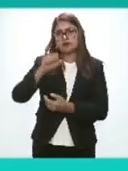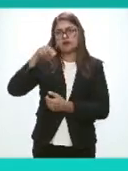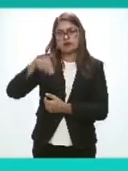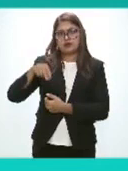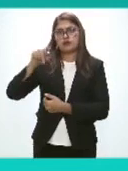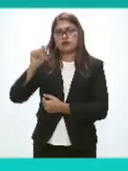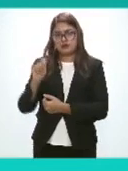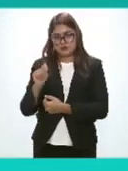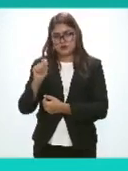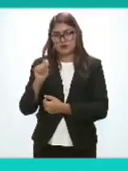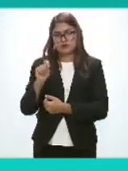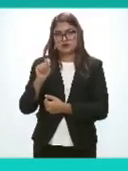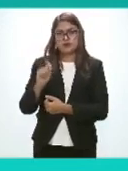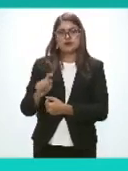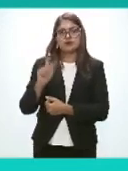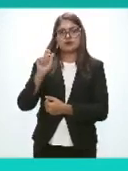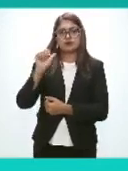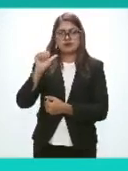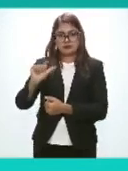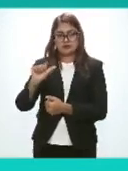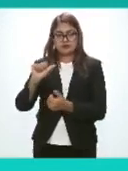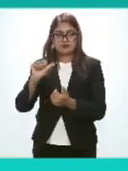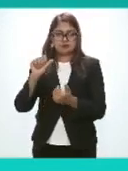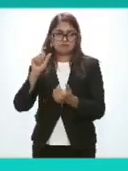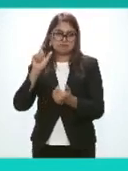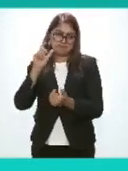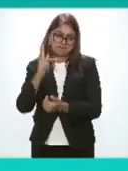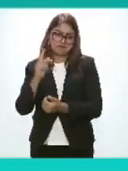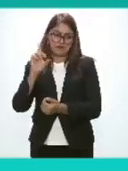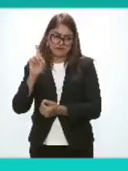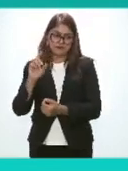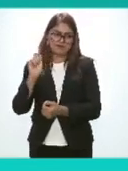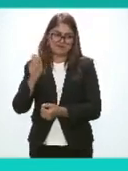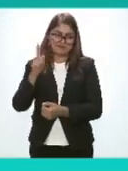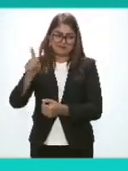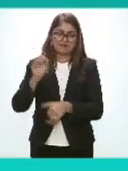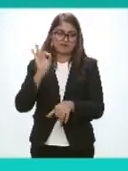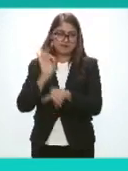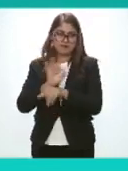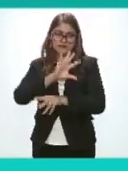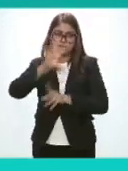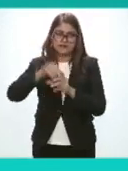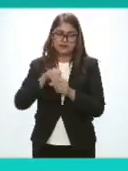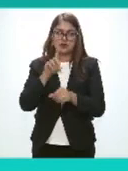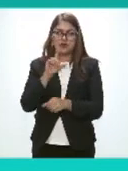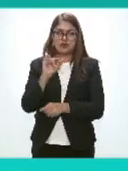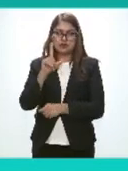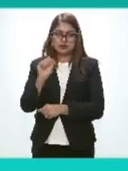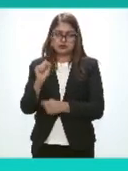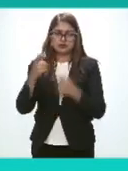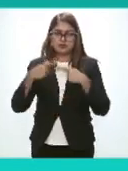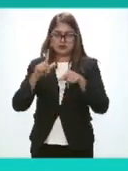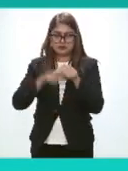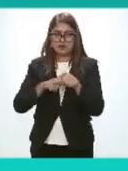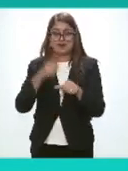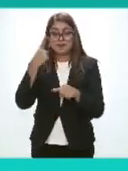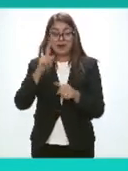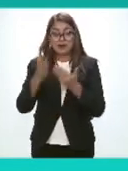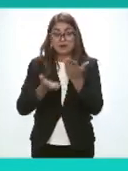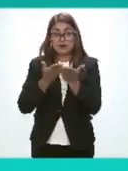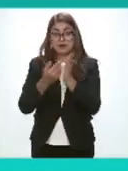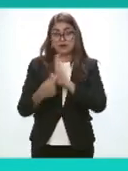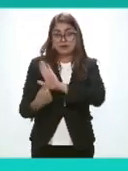Transparencia Acceso a la Información Pública Y Protección de Datos Personales Donde se llevará a cabo La